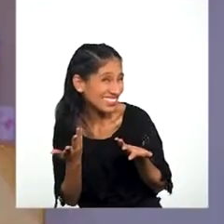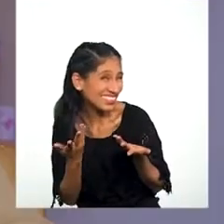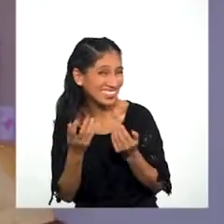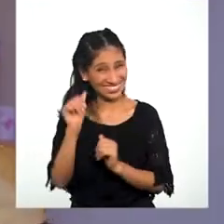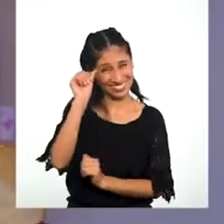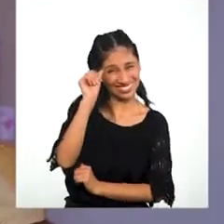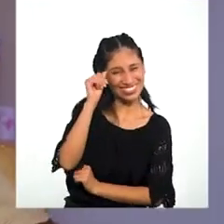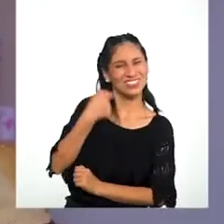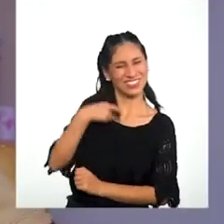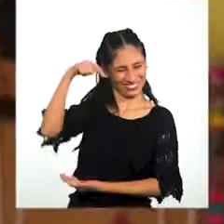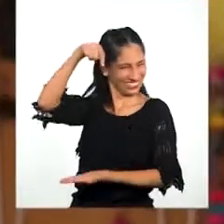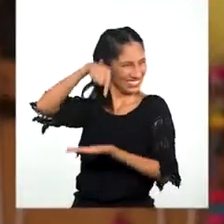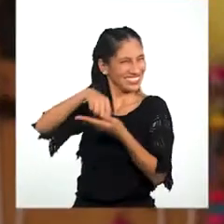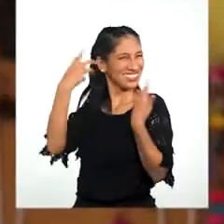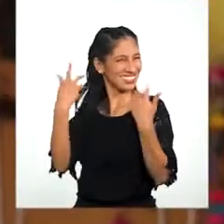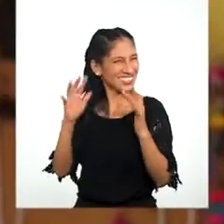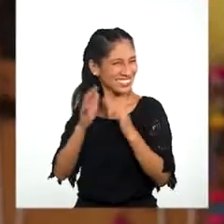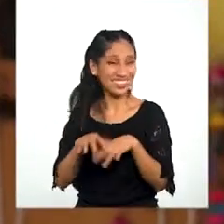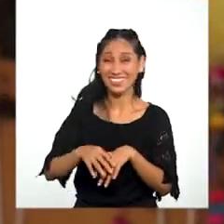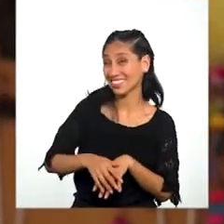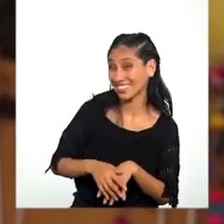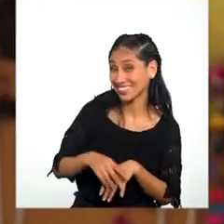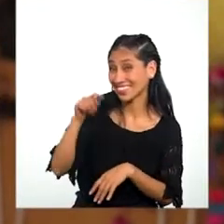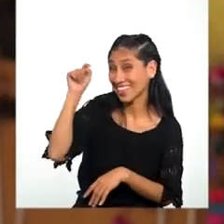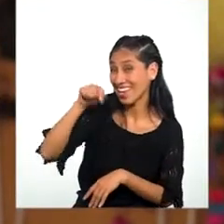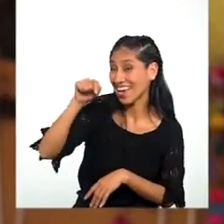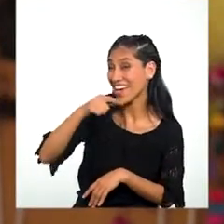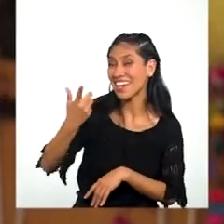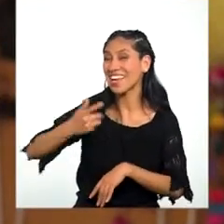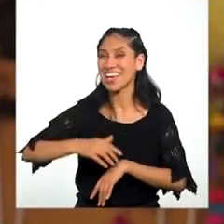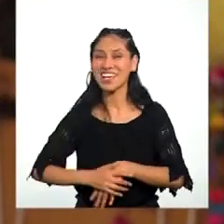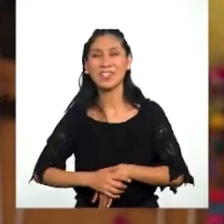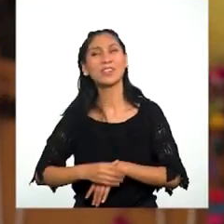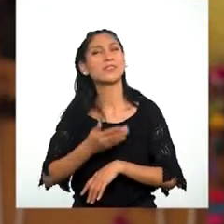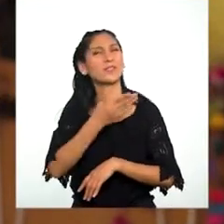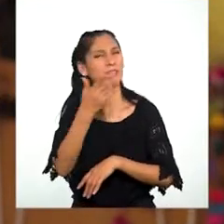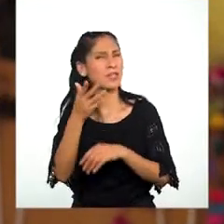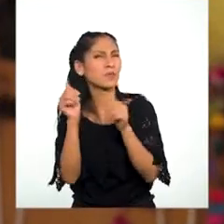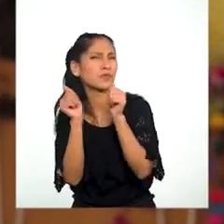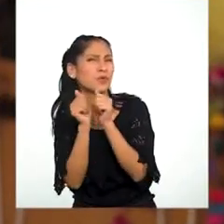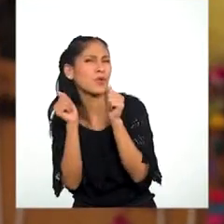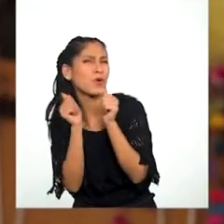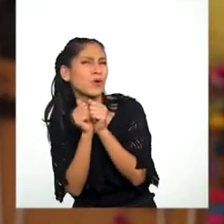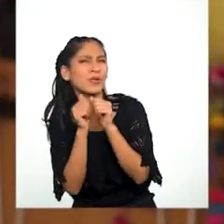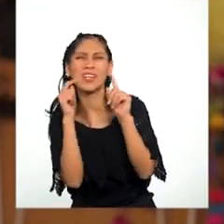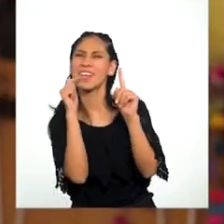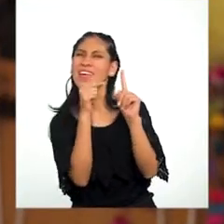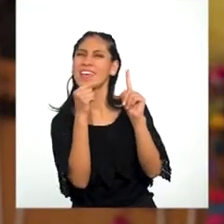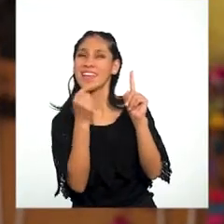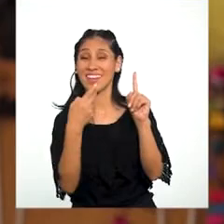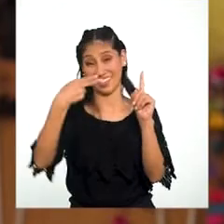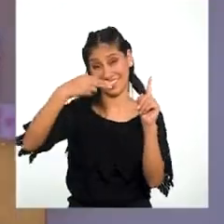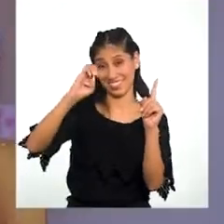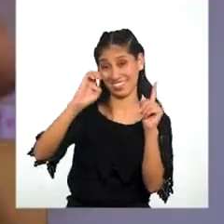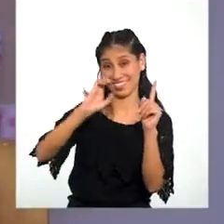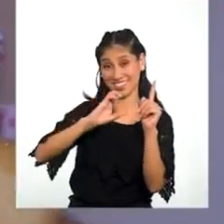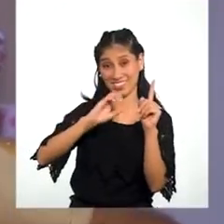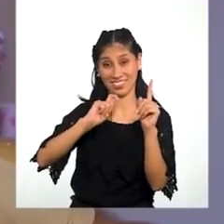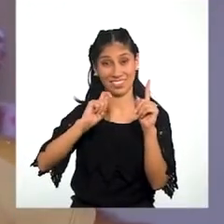Pero ya estoy aquí Sí En esta ocasión Me acompaña El simpaticísimo Héctor